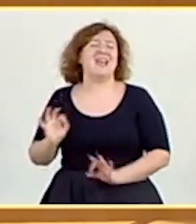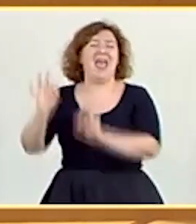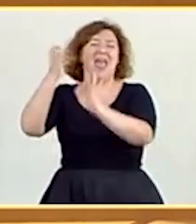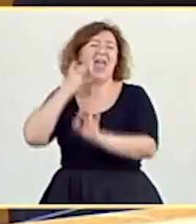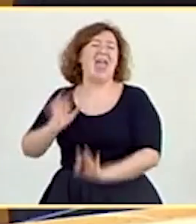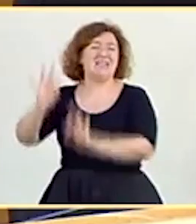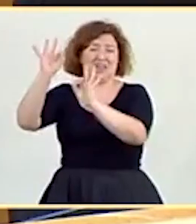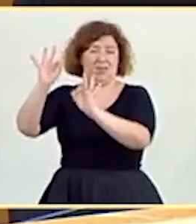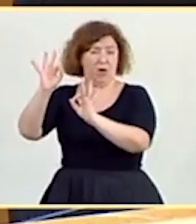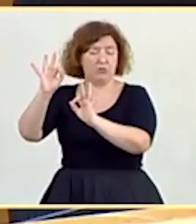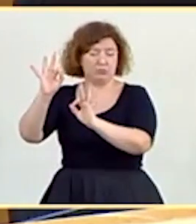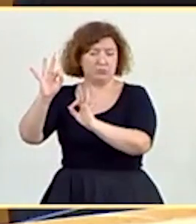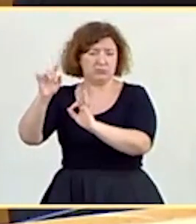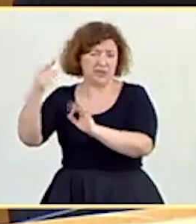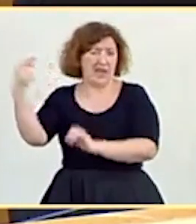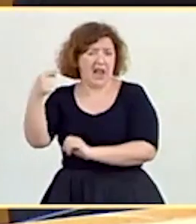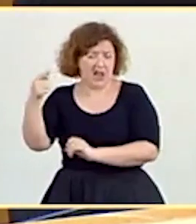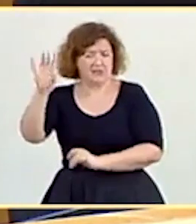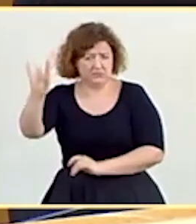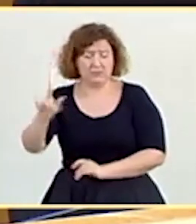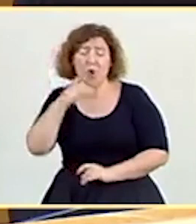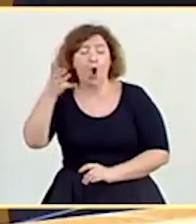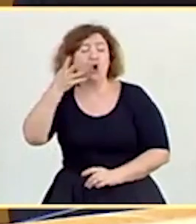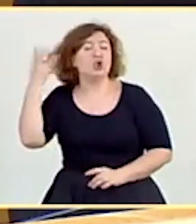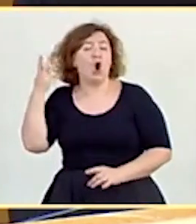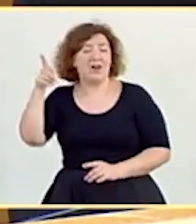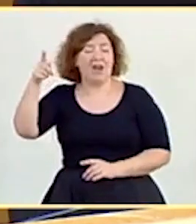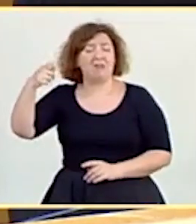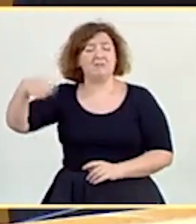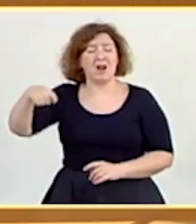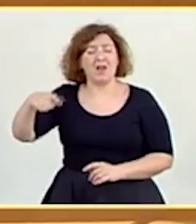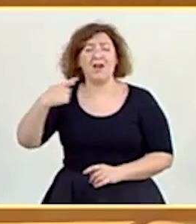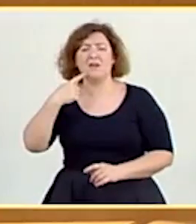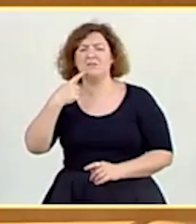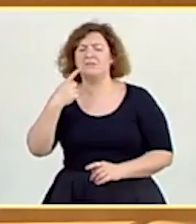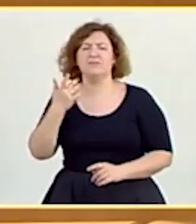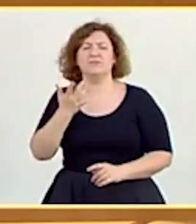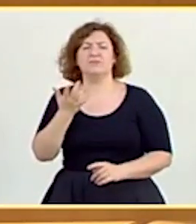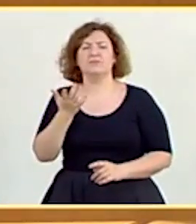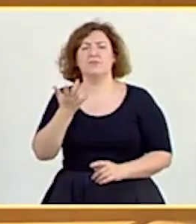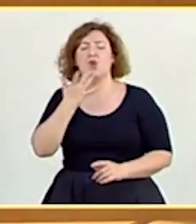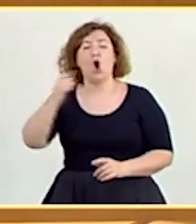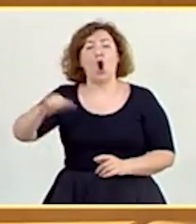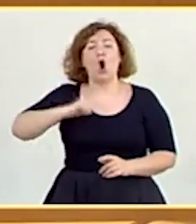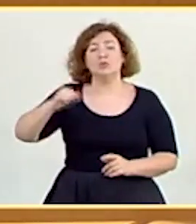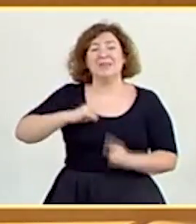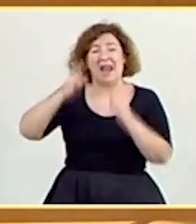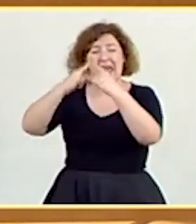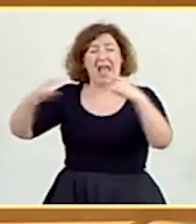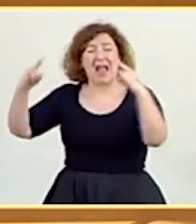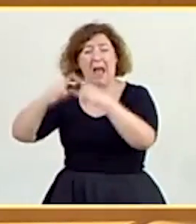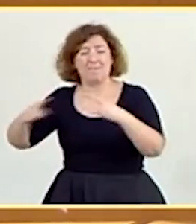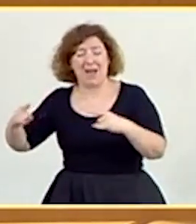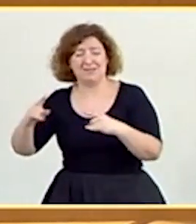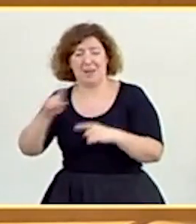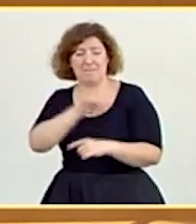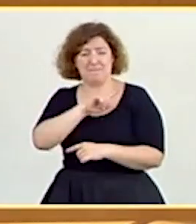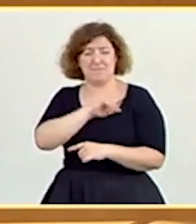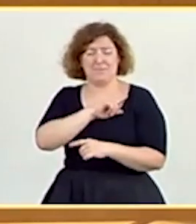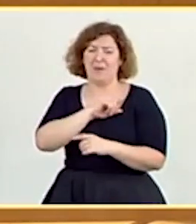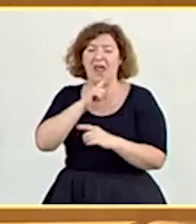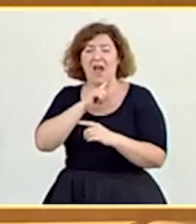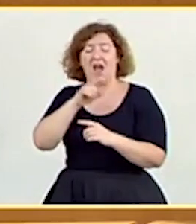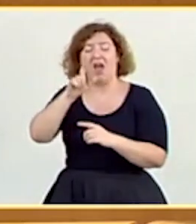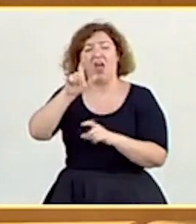excepción para mal. Es una excepción porque el señor Torra se ha permitido el lujo, por ejemplo, de rechazar hospitales de campaña para salvar a